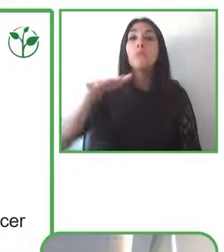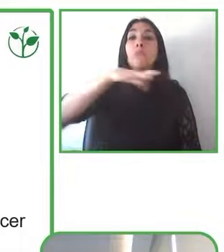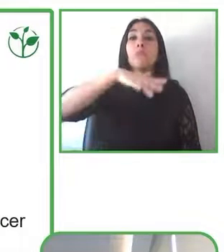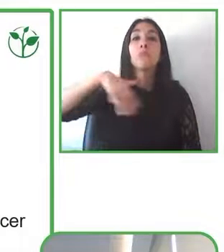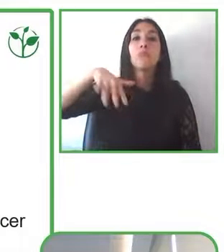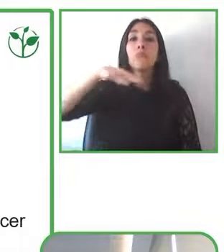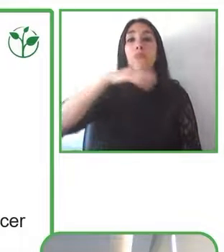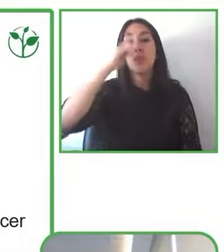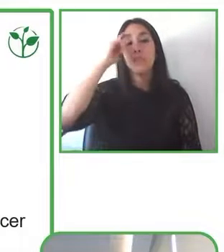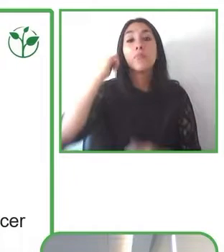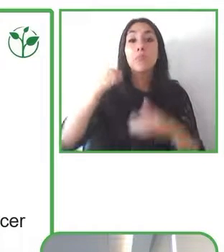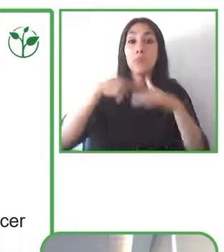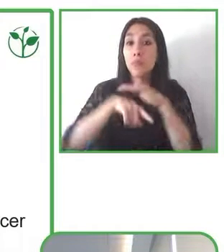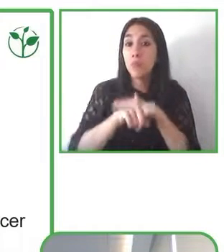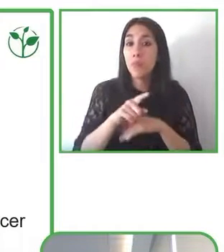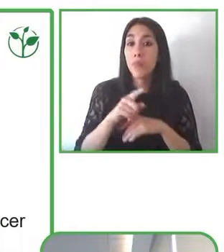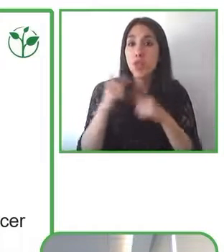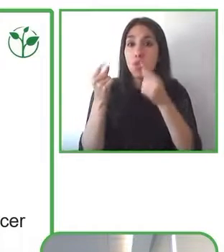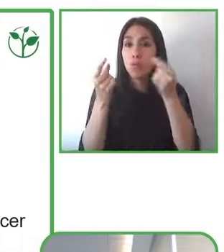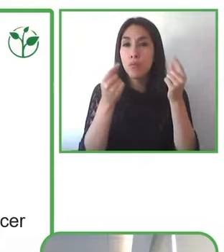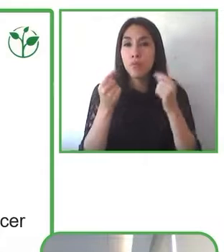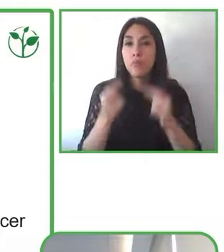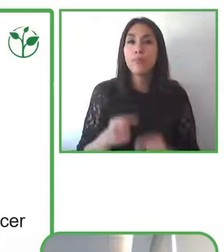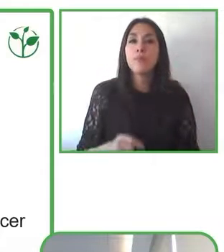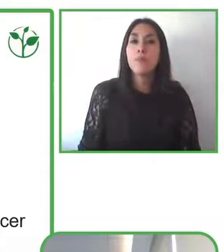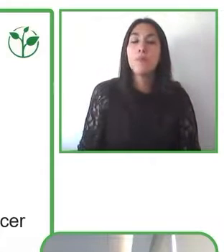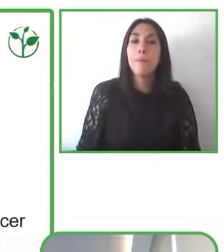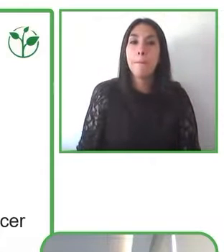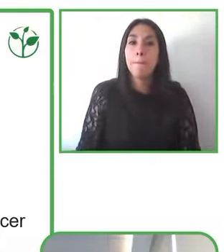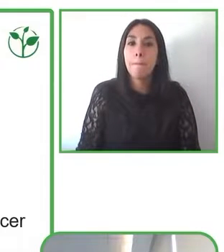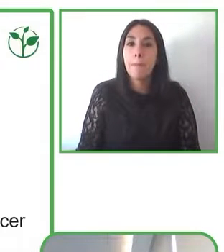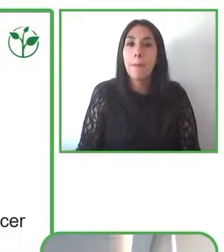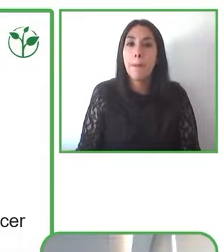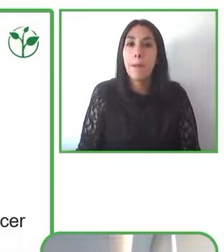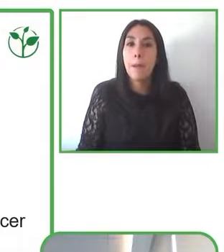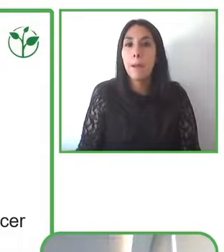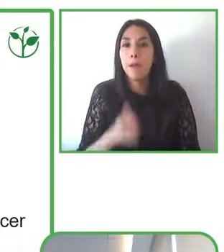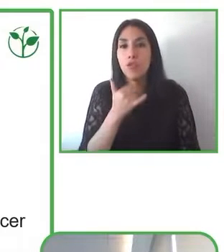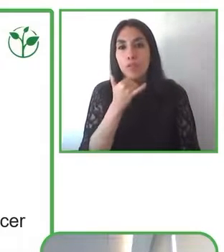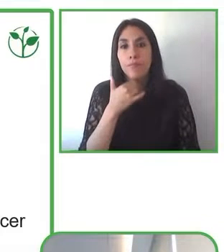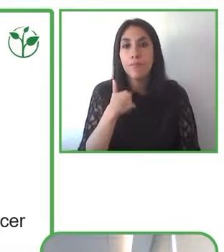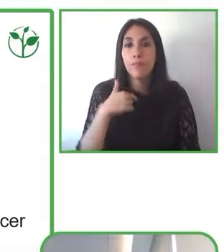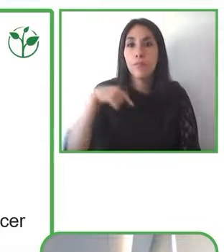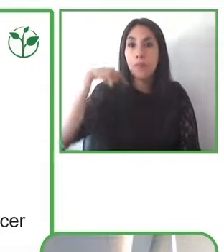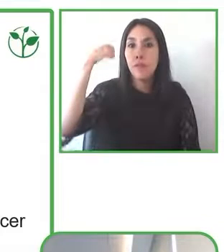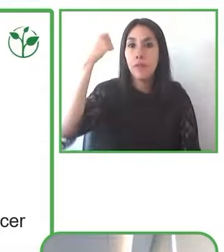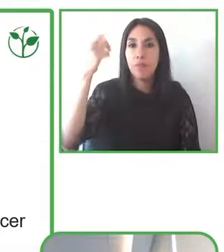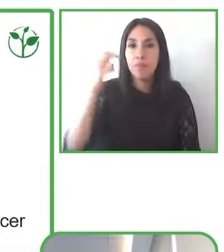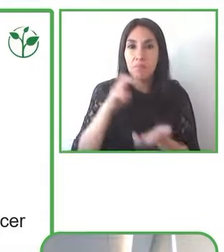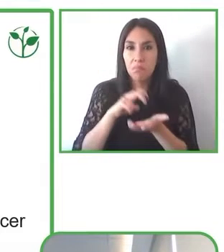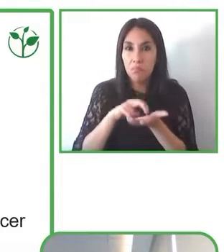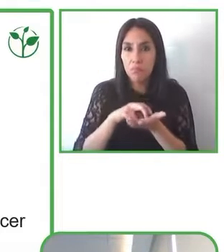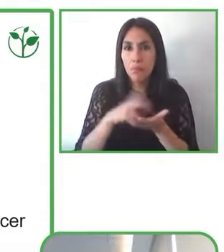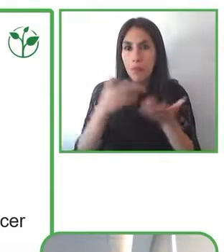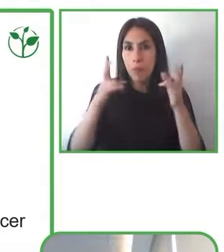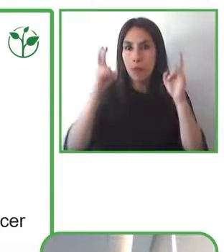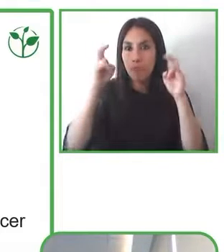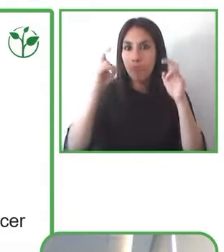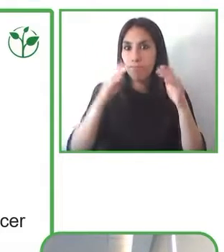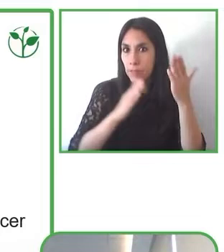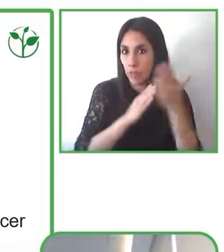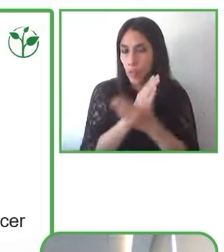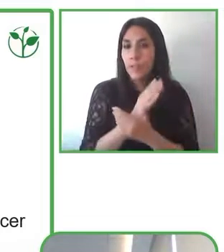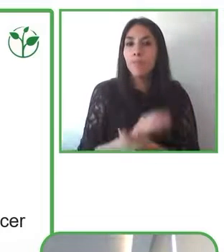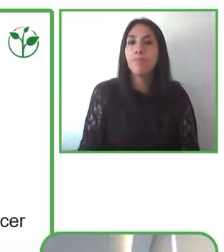los próximos pasos? y en accesibilidad esto es tremendamente importante cada acción nuestra va a alimentar la